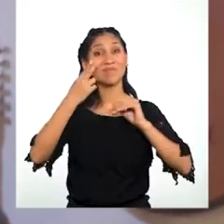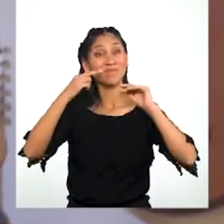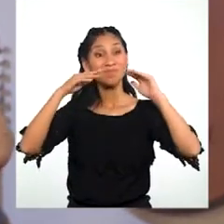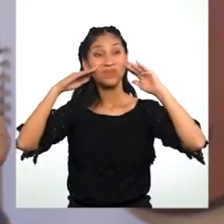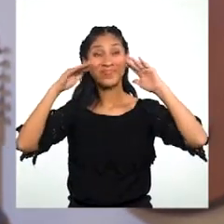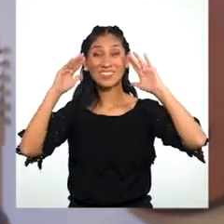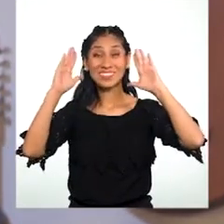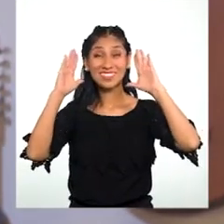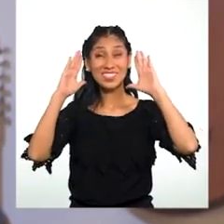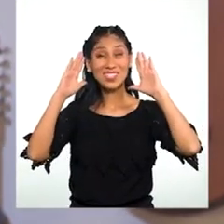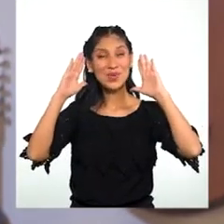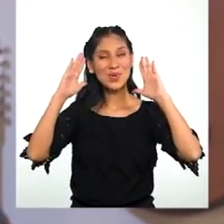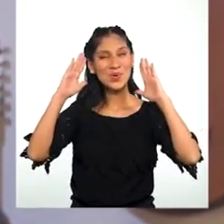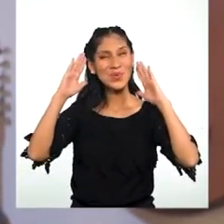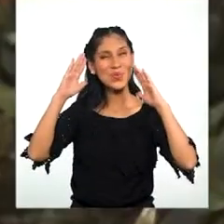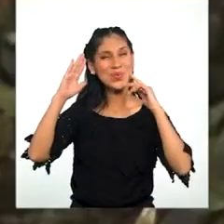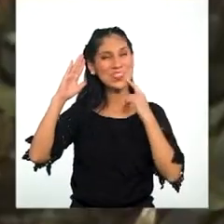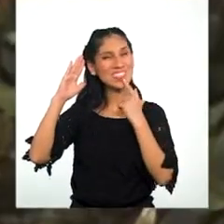dientes